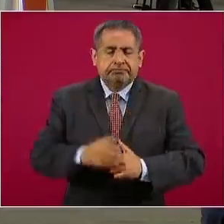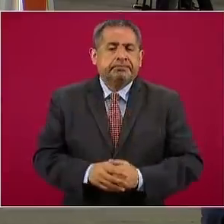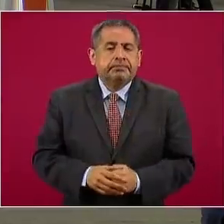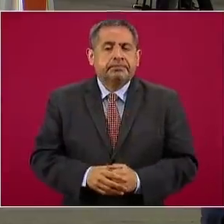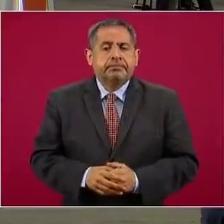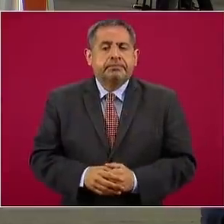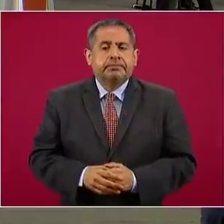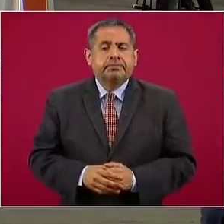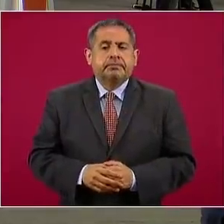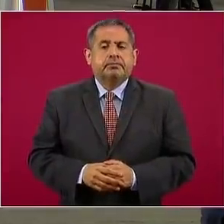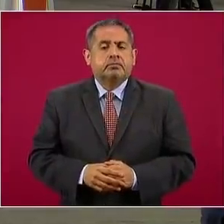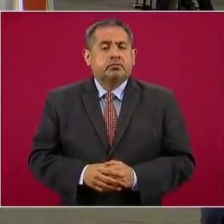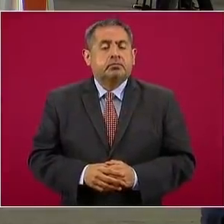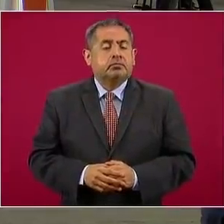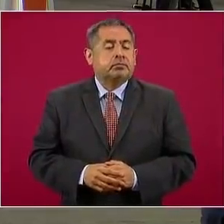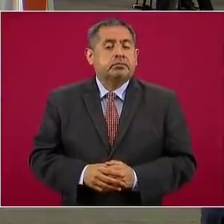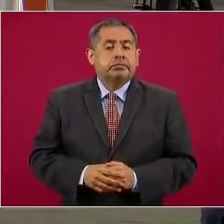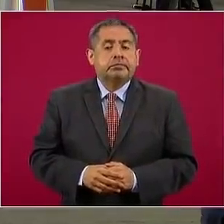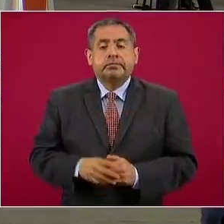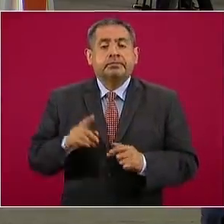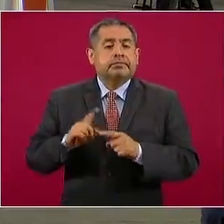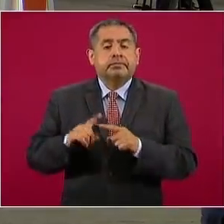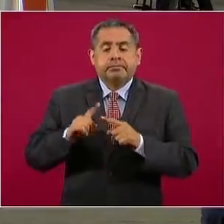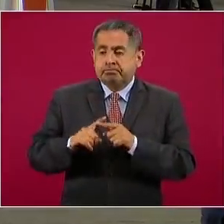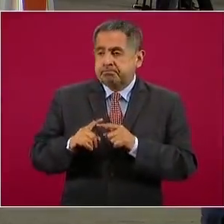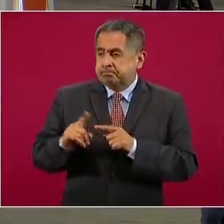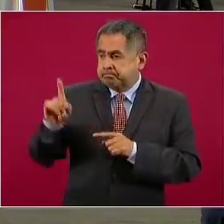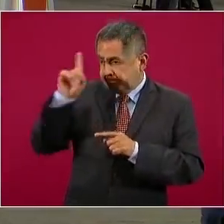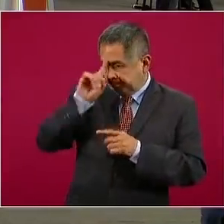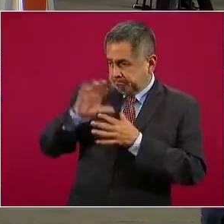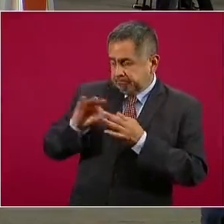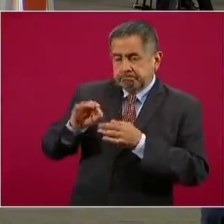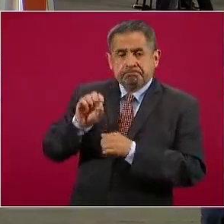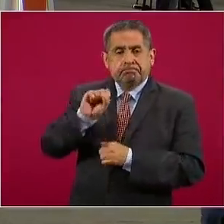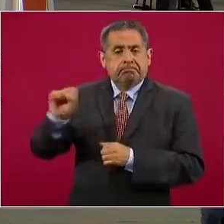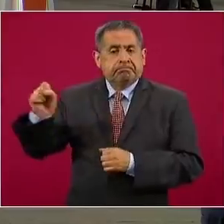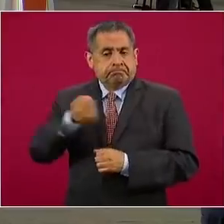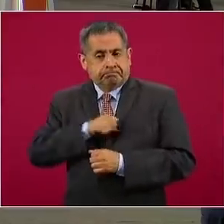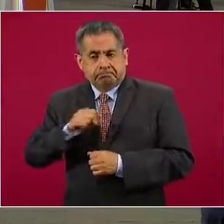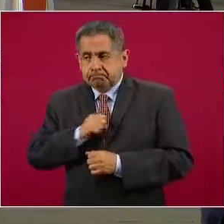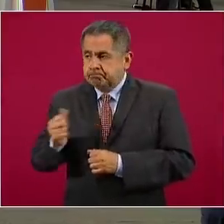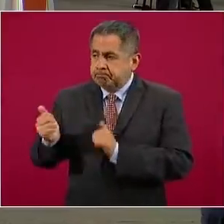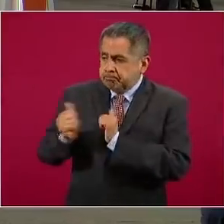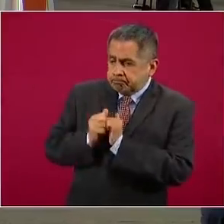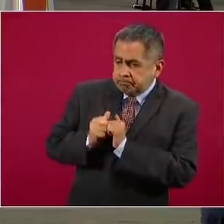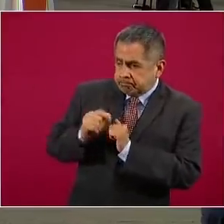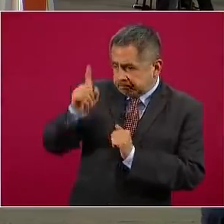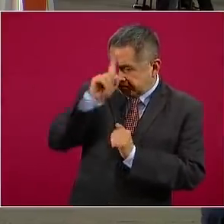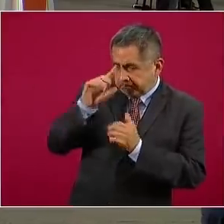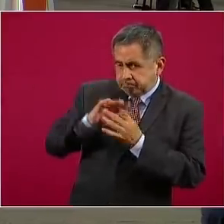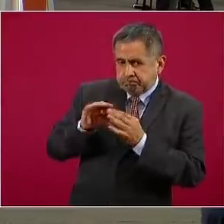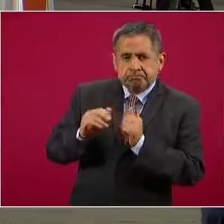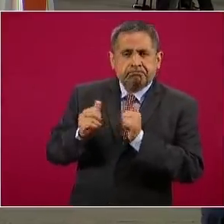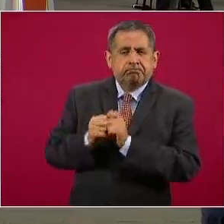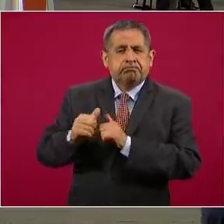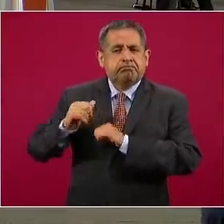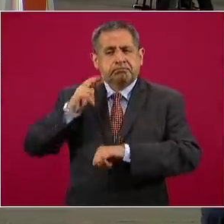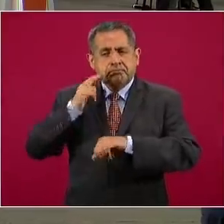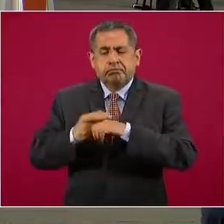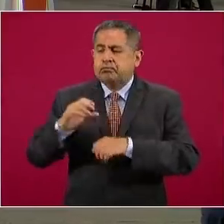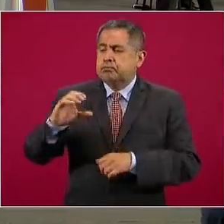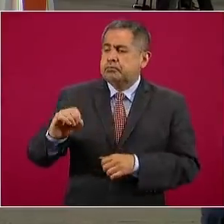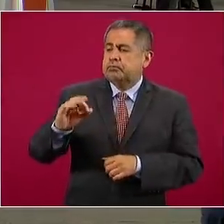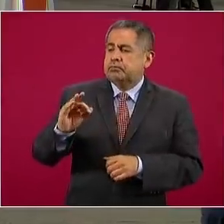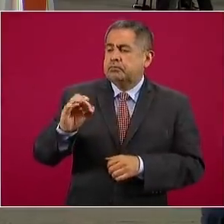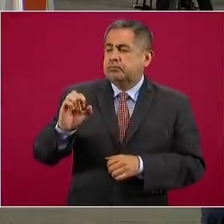Con el respaldo, por supuesto, y la guía de la Secretaría de Salud, muy señaladamente por supuesto de COFEPRIS,